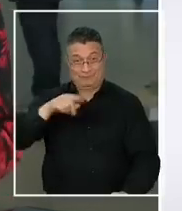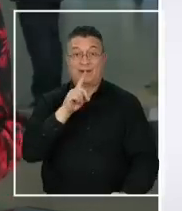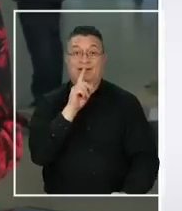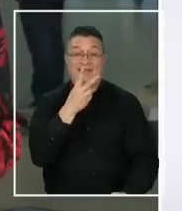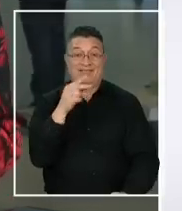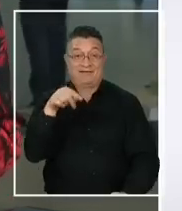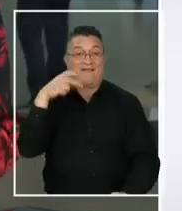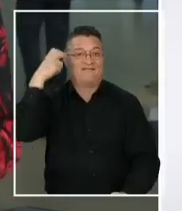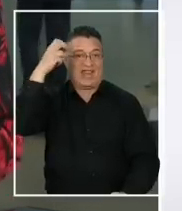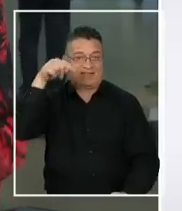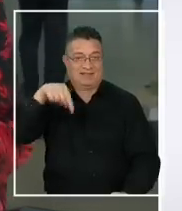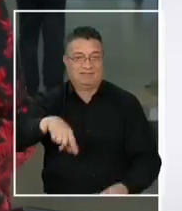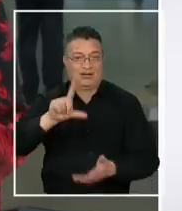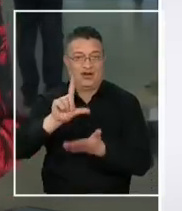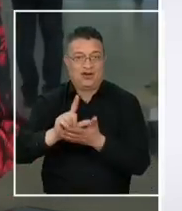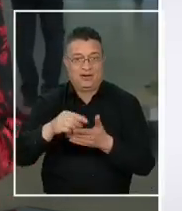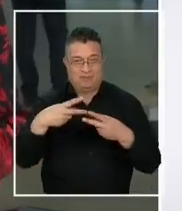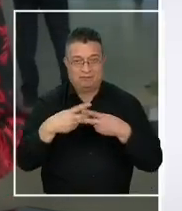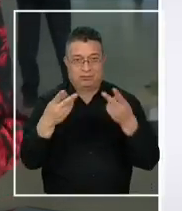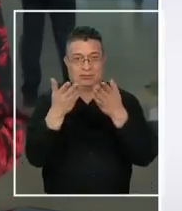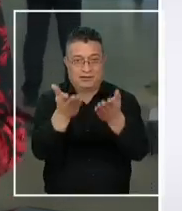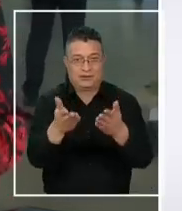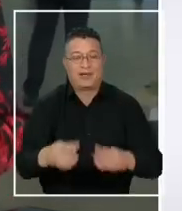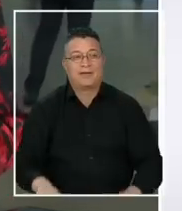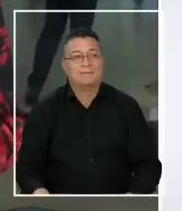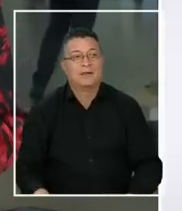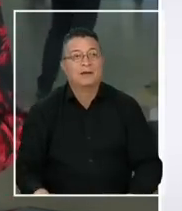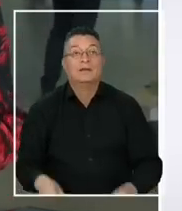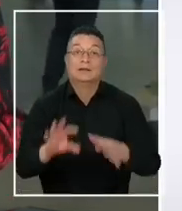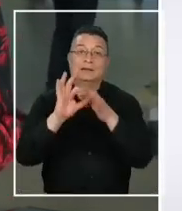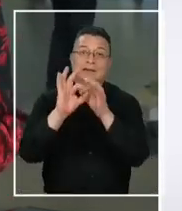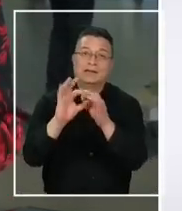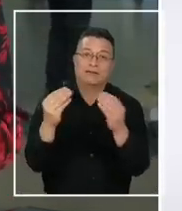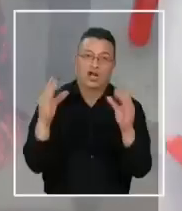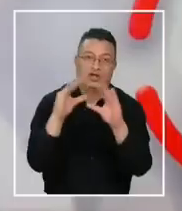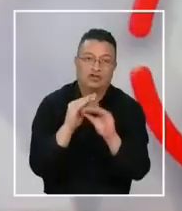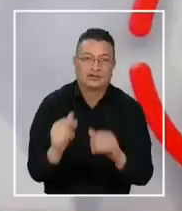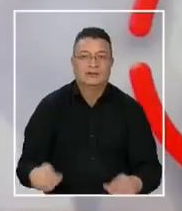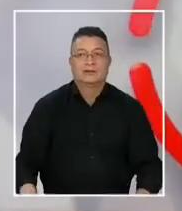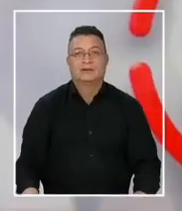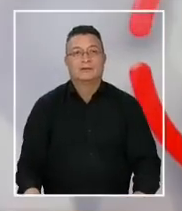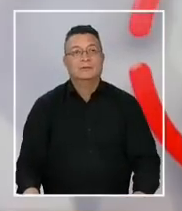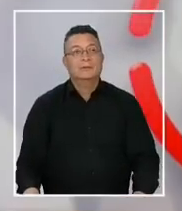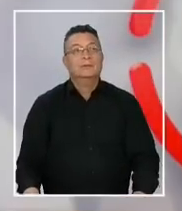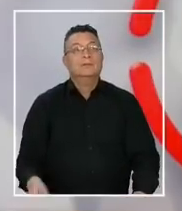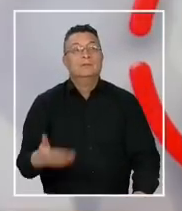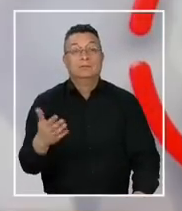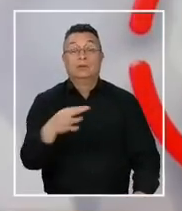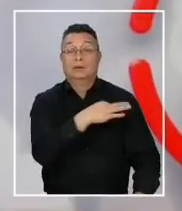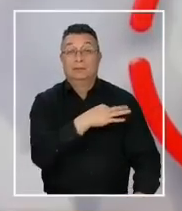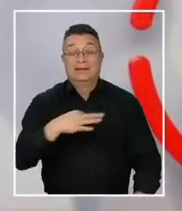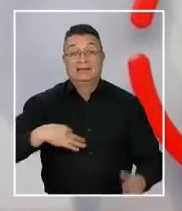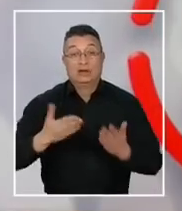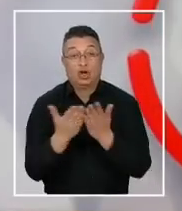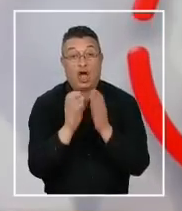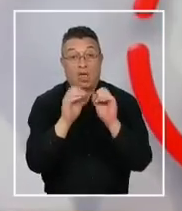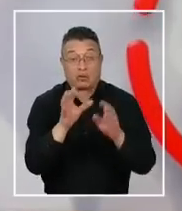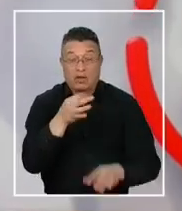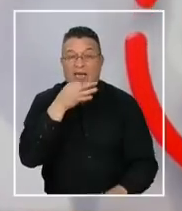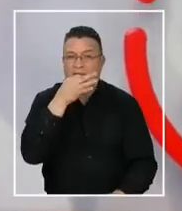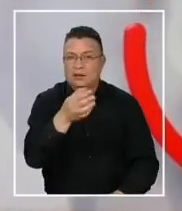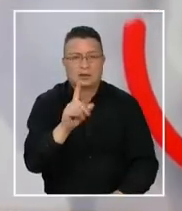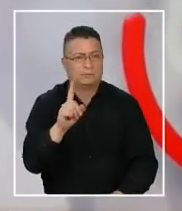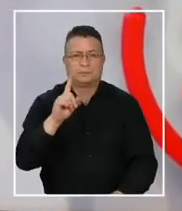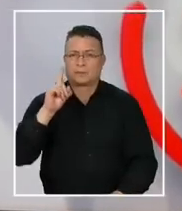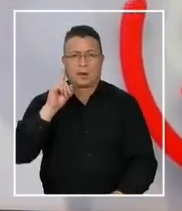Marían Basso y también de Claudia Rojas en las imágenes. Gracias, Marían. Muy buenas noches. Bueno, y el Mineduc desmintió que existan guías